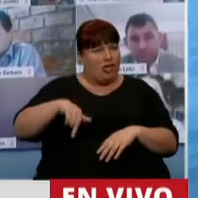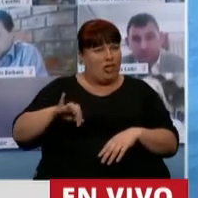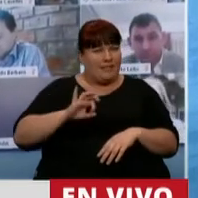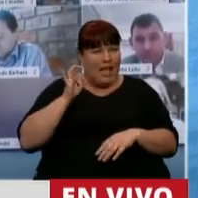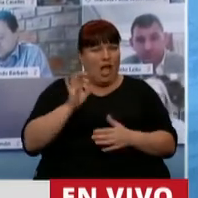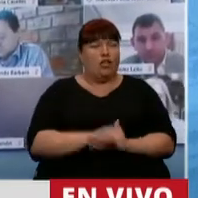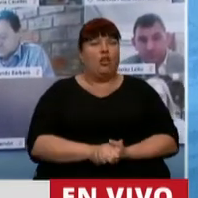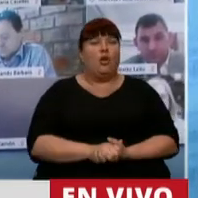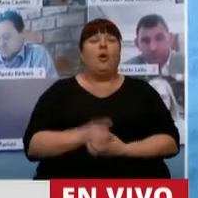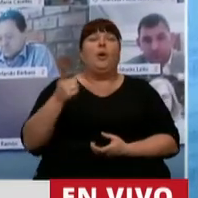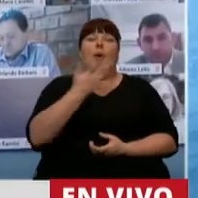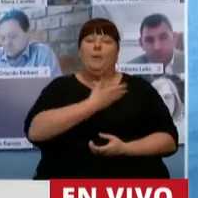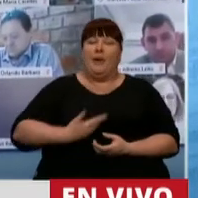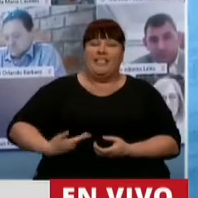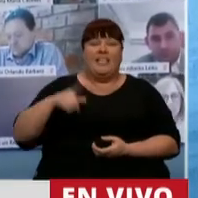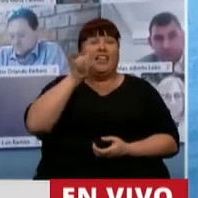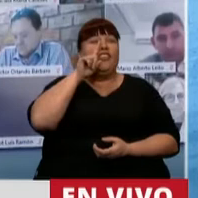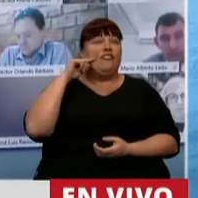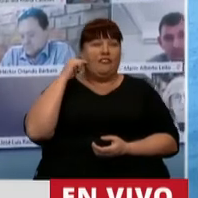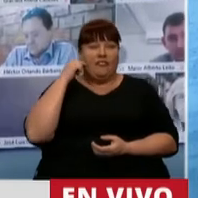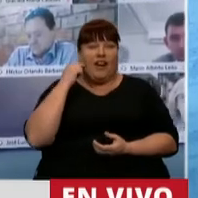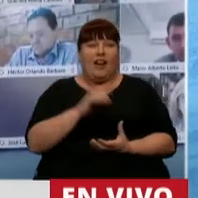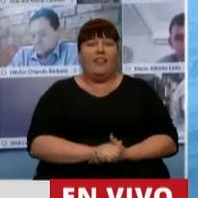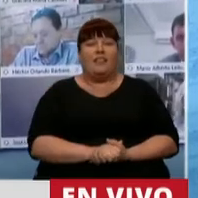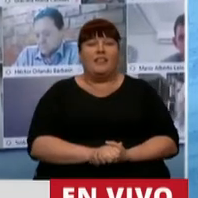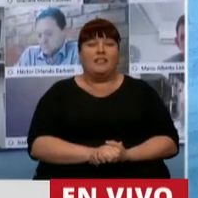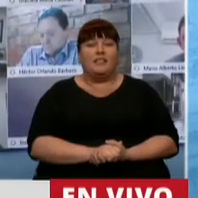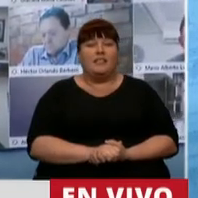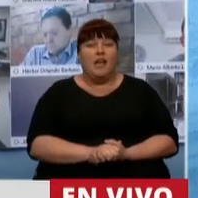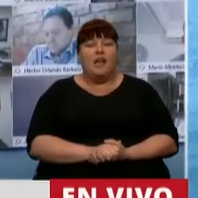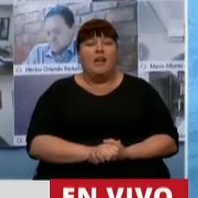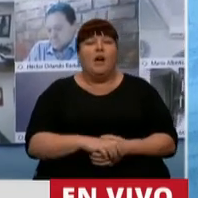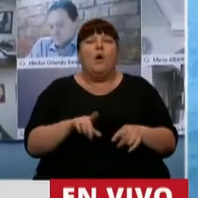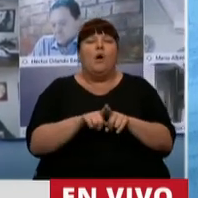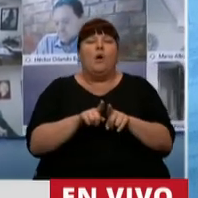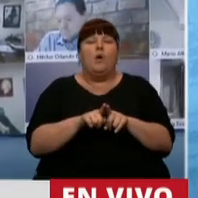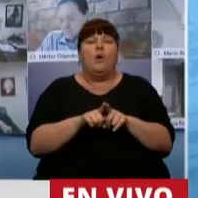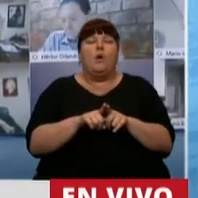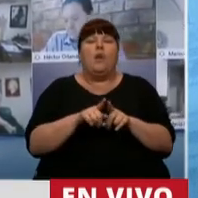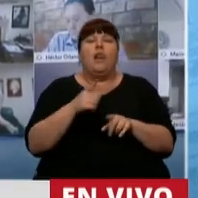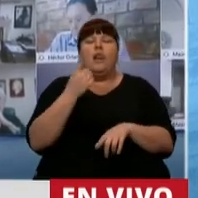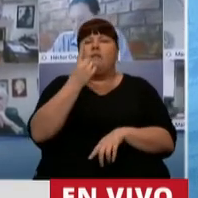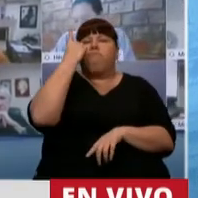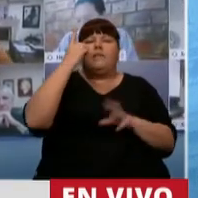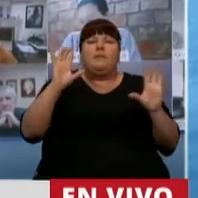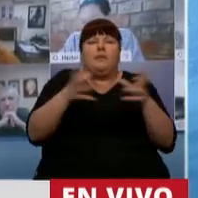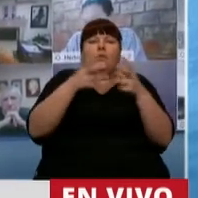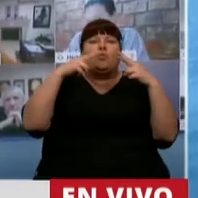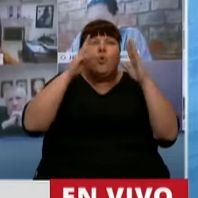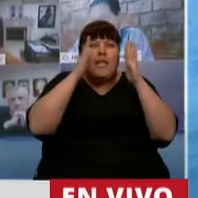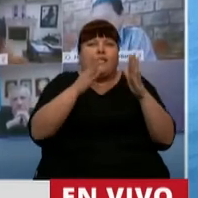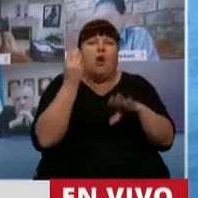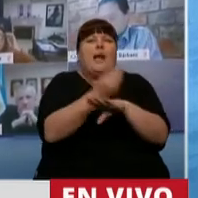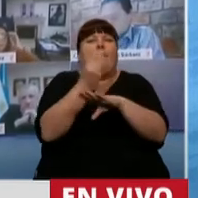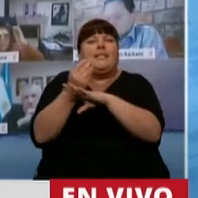este año, el presidente Alberto Fernández ha recibido como uno de los primeros sectores a los